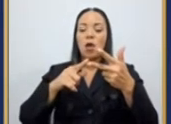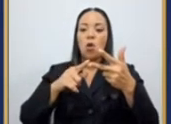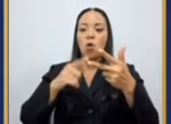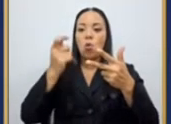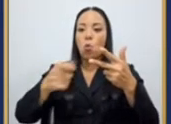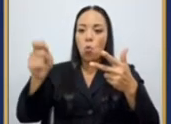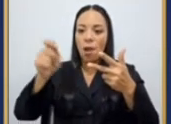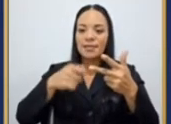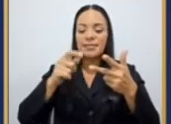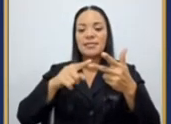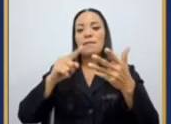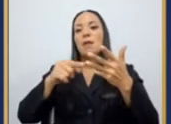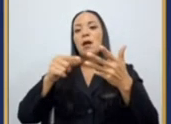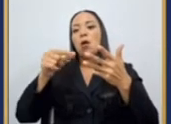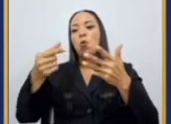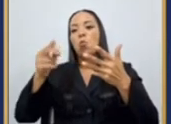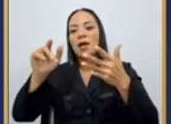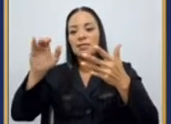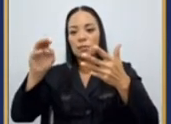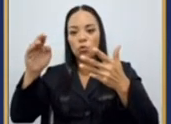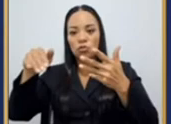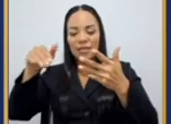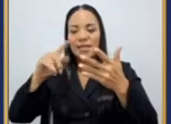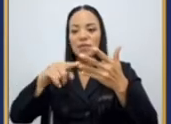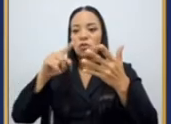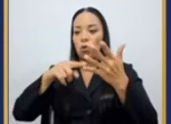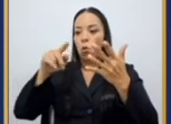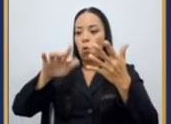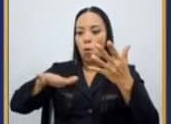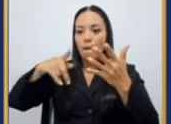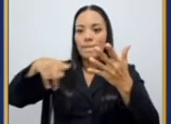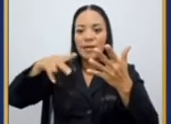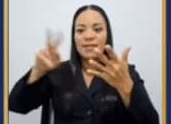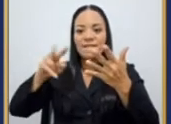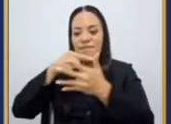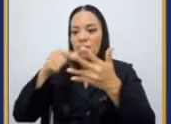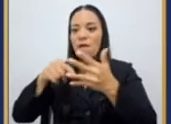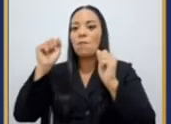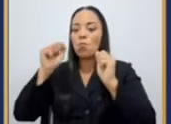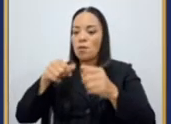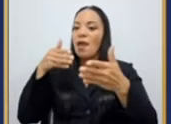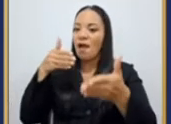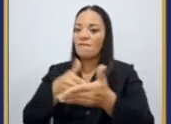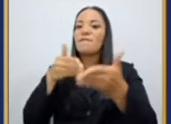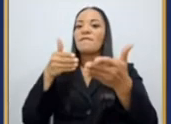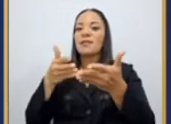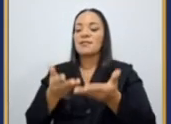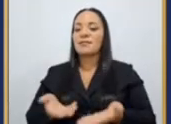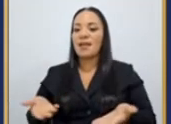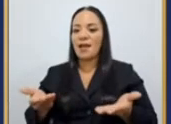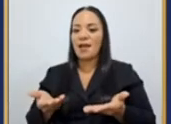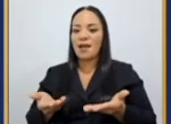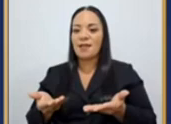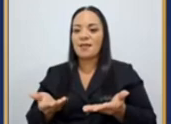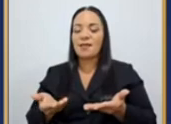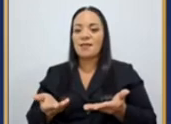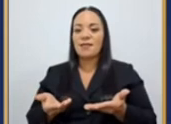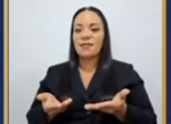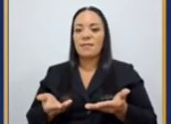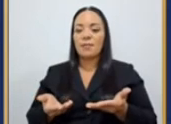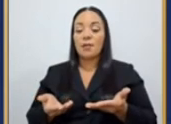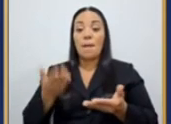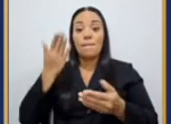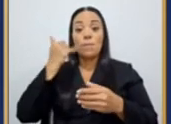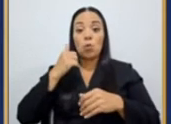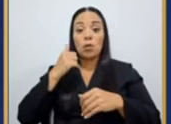Central, igual que las propias instalaciones del parque viva, que se podrían ver afectadas debido a que el tiempo de respuesta